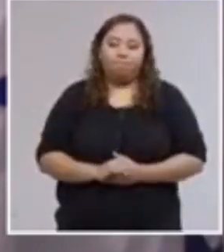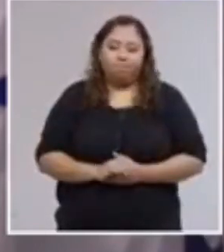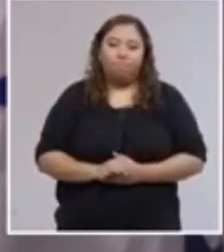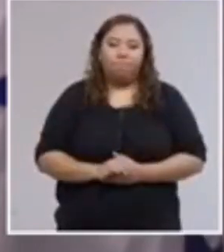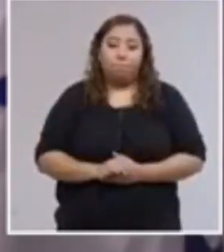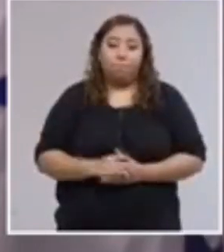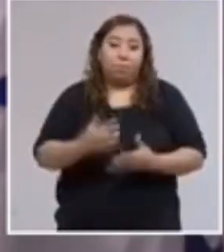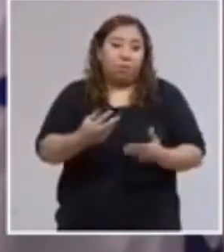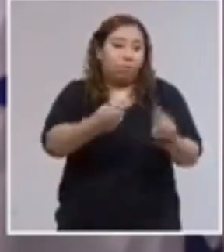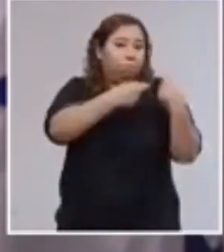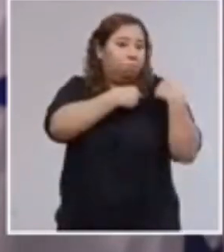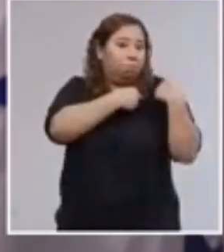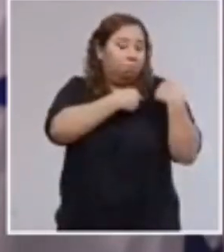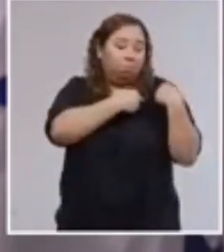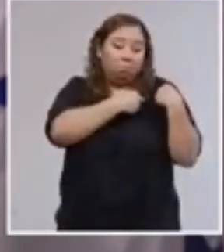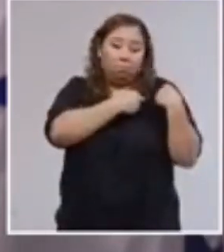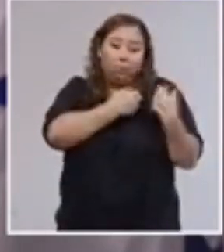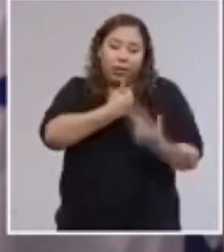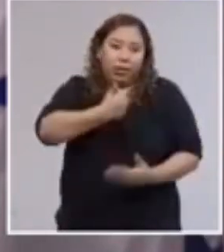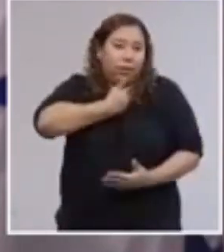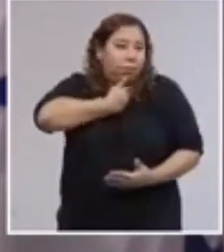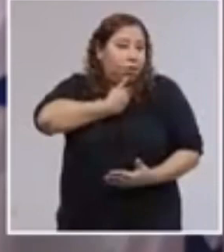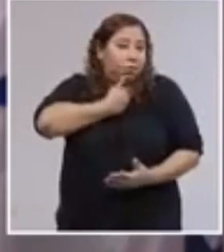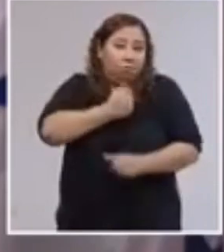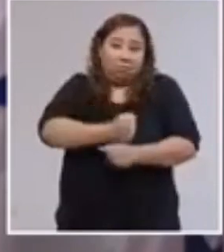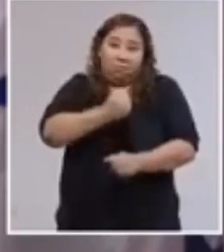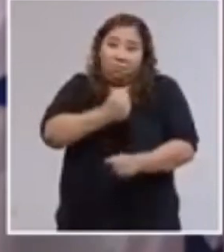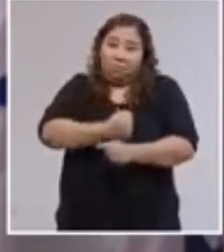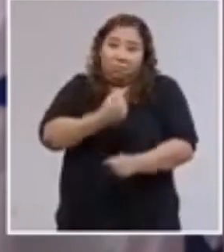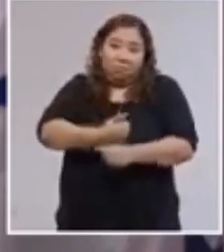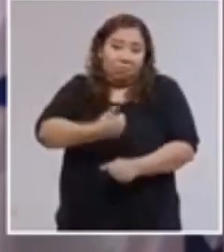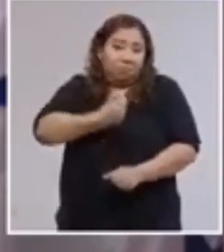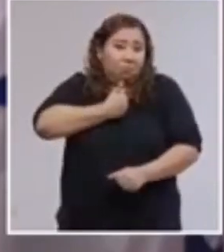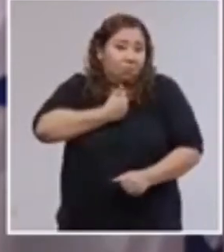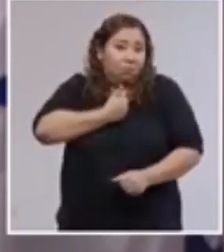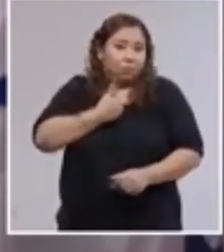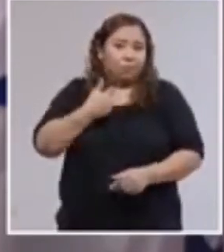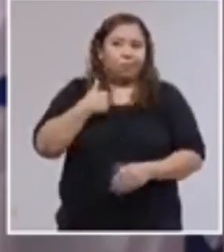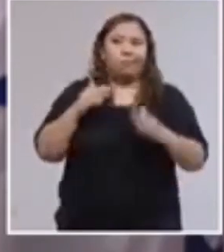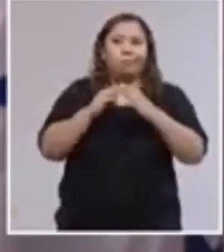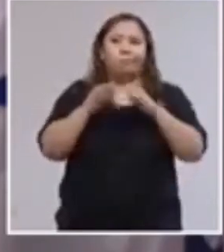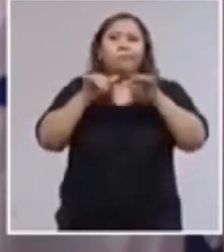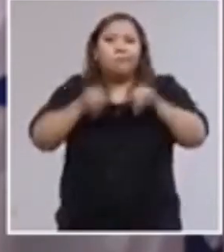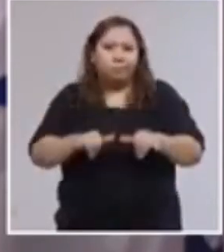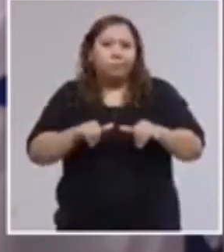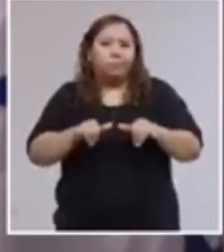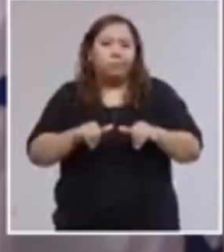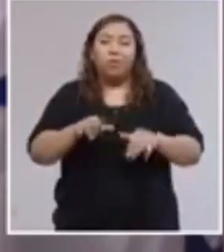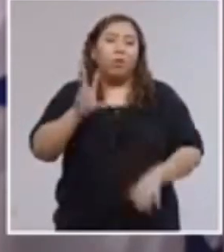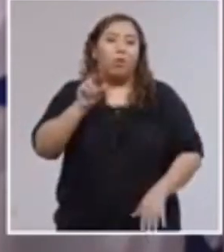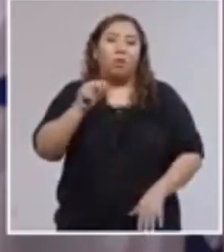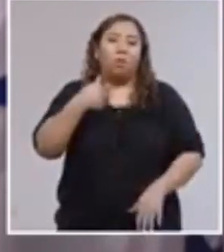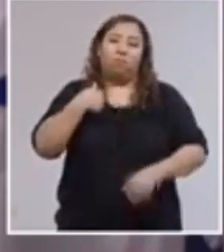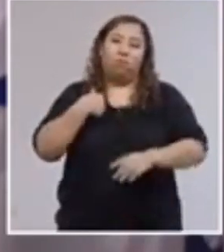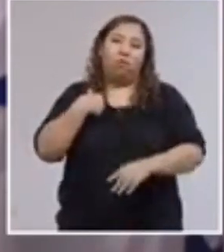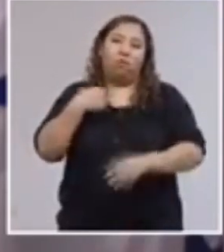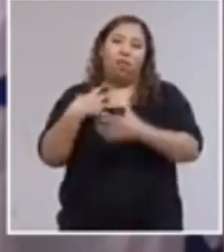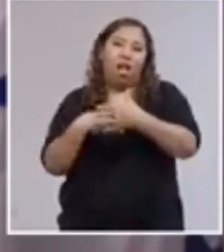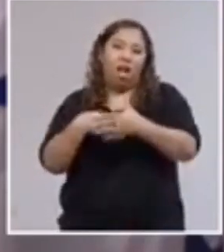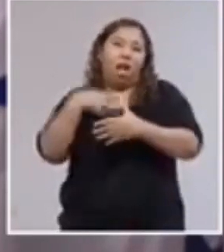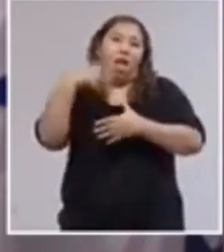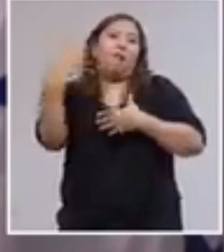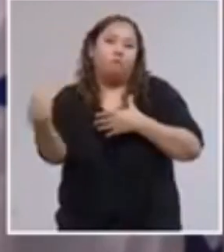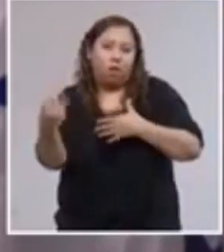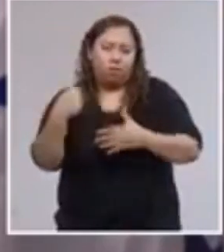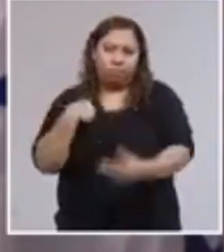esta responsabilidad. Por mi trabajo, no he podido quedarme 100% en casa. Ahora continuaré